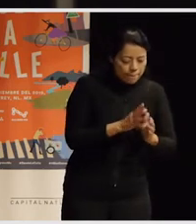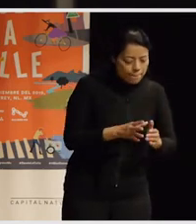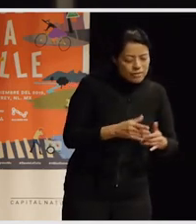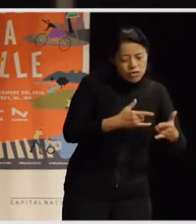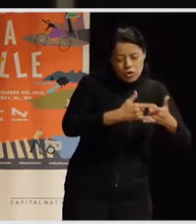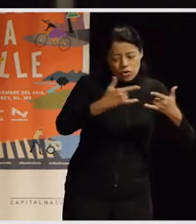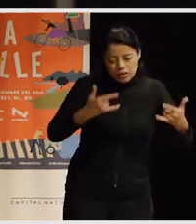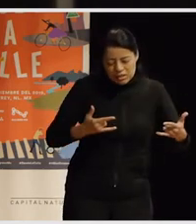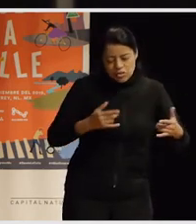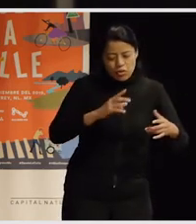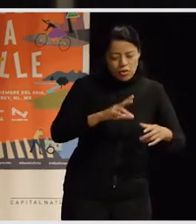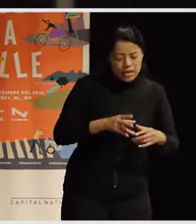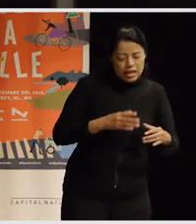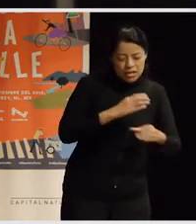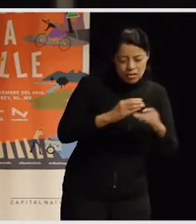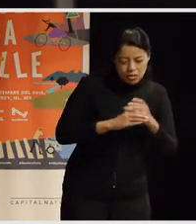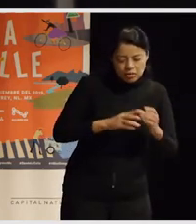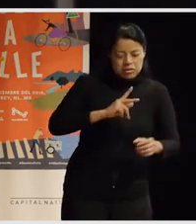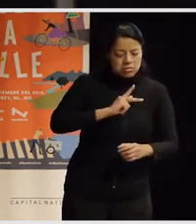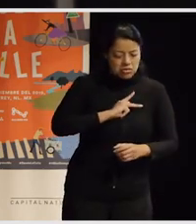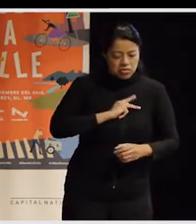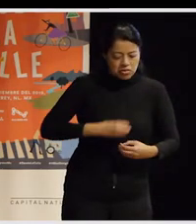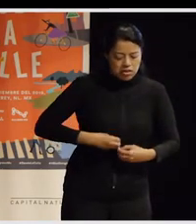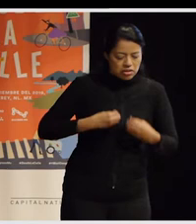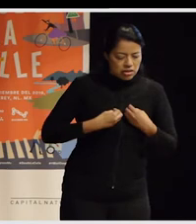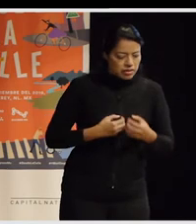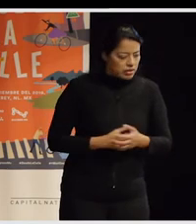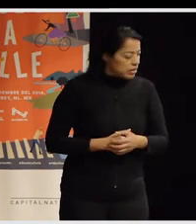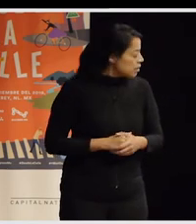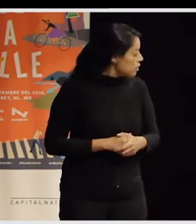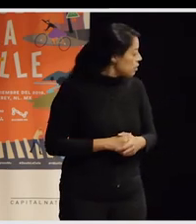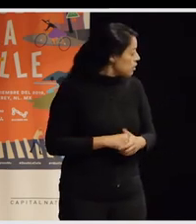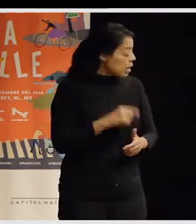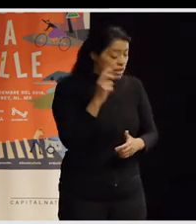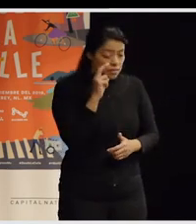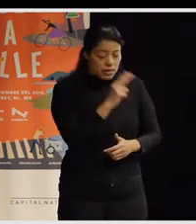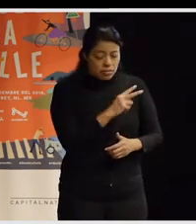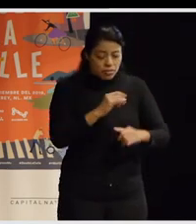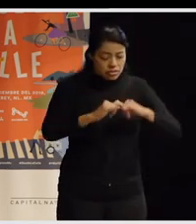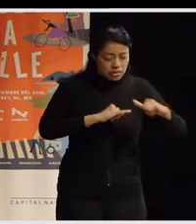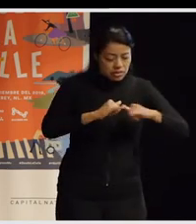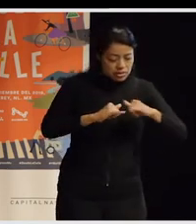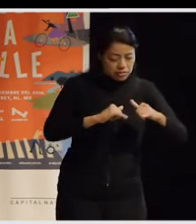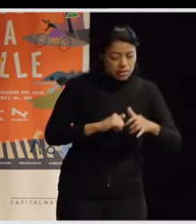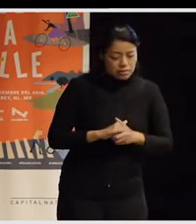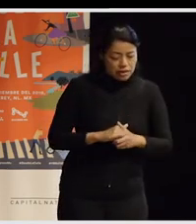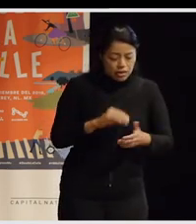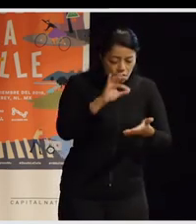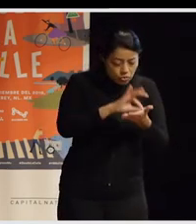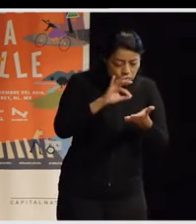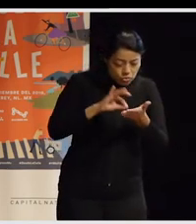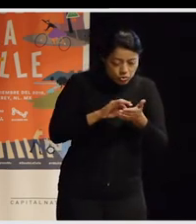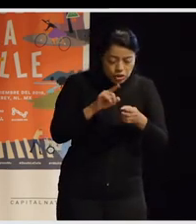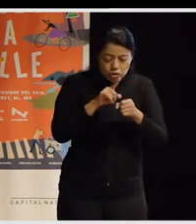también categoría de información muy importante para nosotras, ¿no? De todo esto salió este mapa como lleno de puntitos rojos y verdes, ¿no?